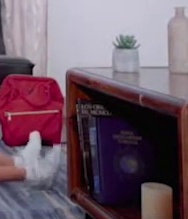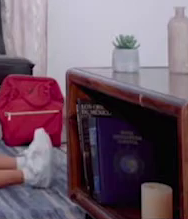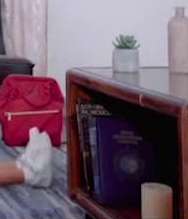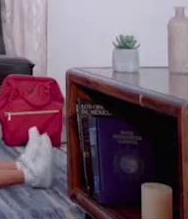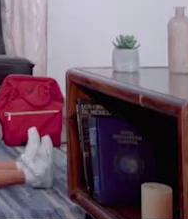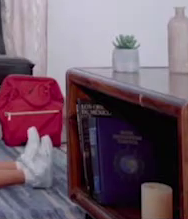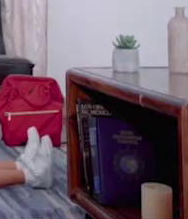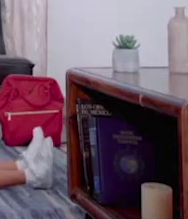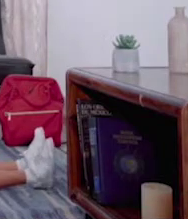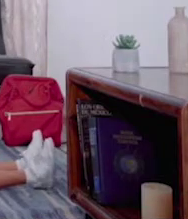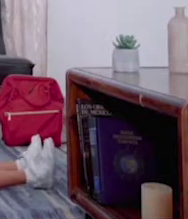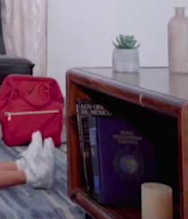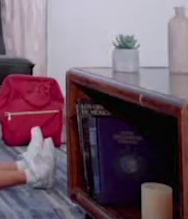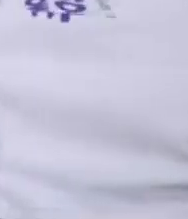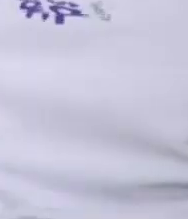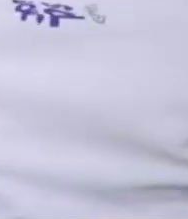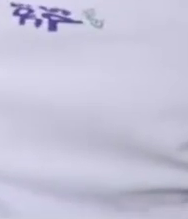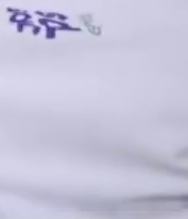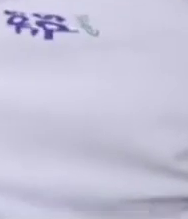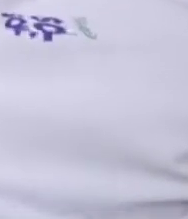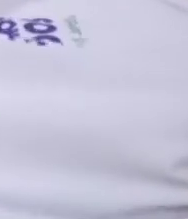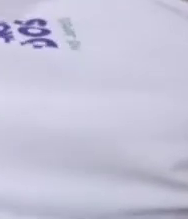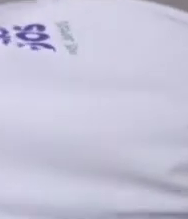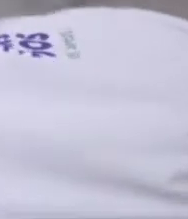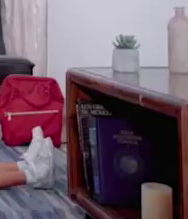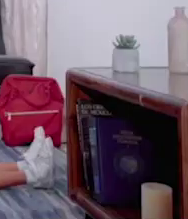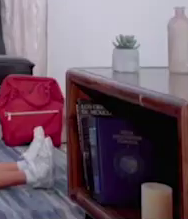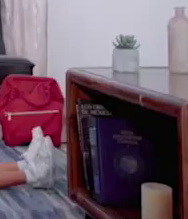Gracias por